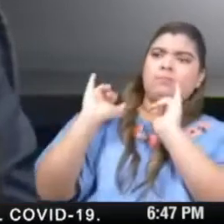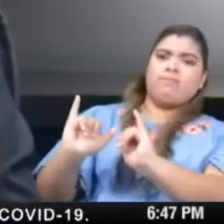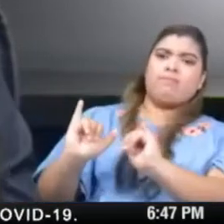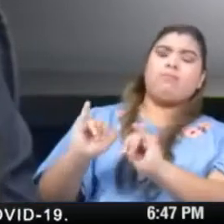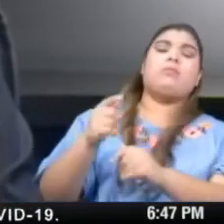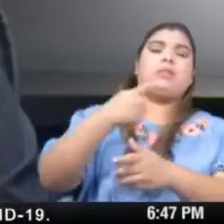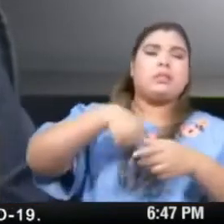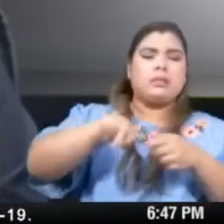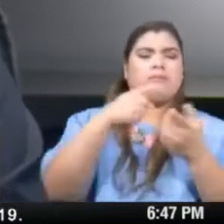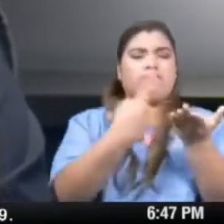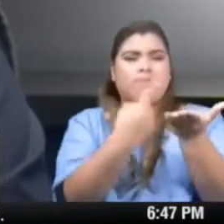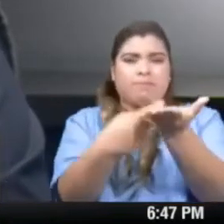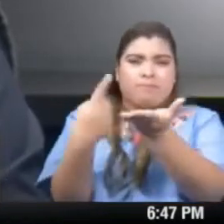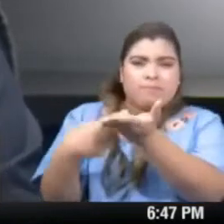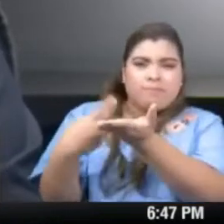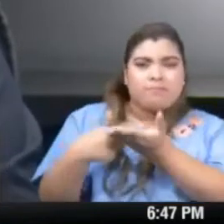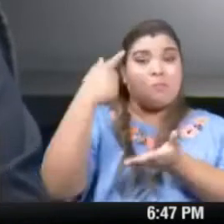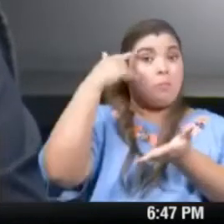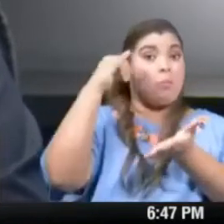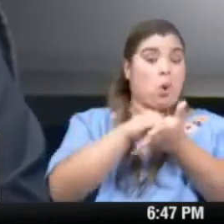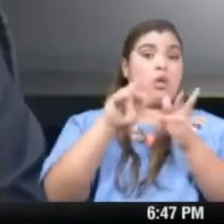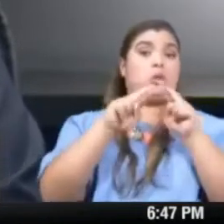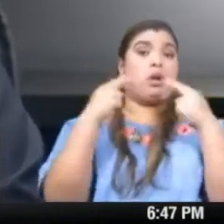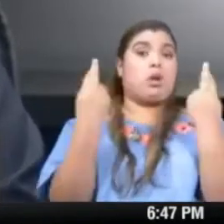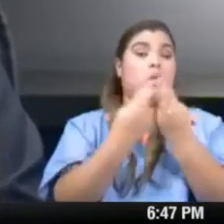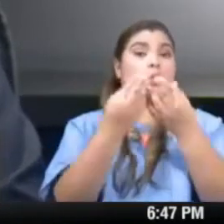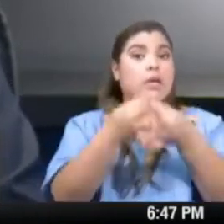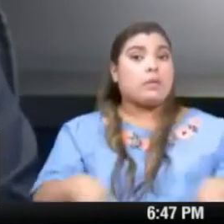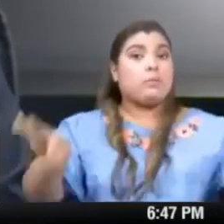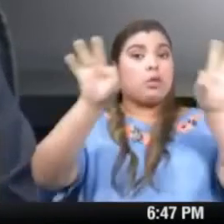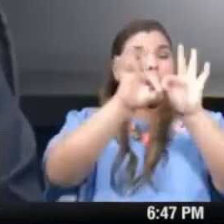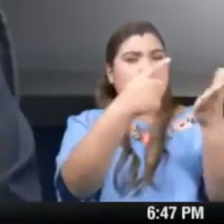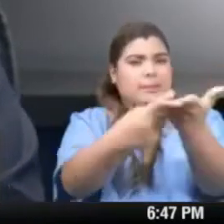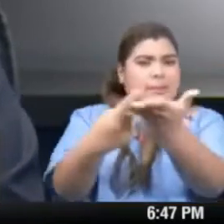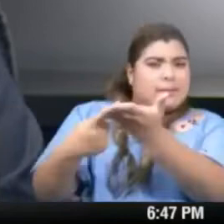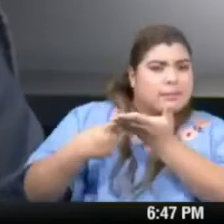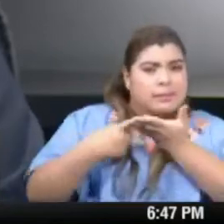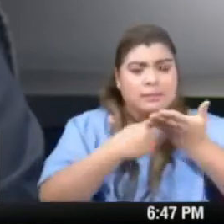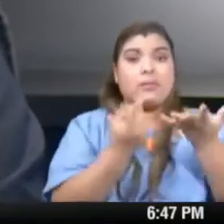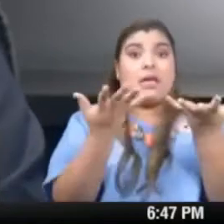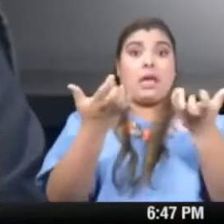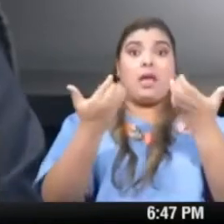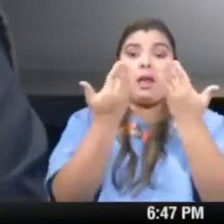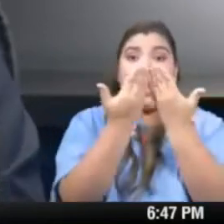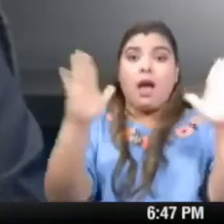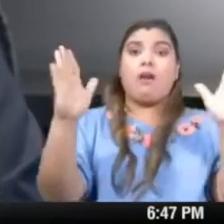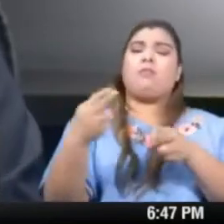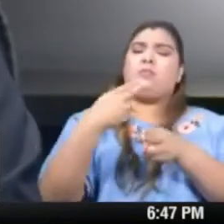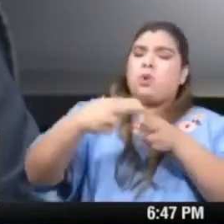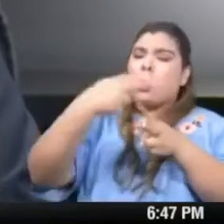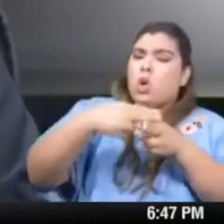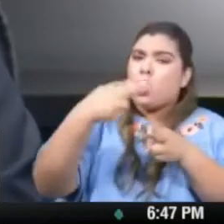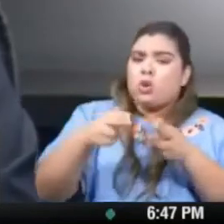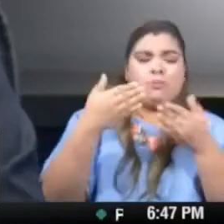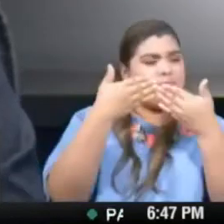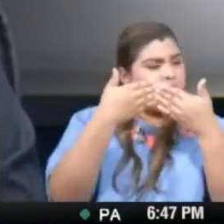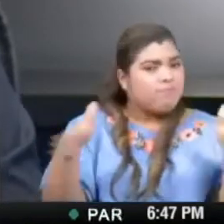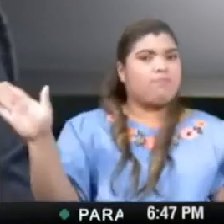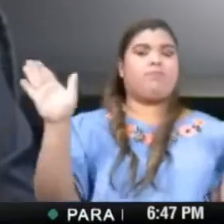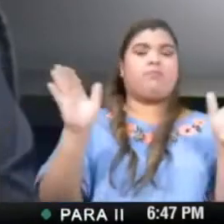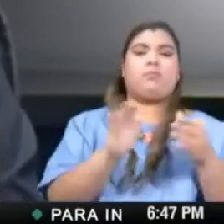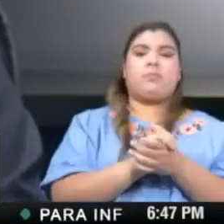planificando la apertura lo más pronto posible, una vez que